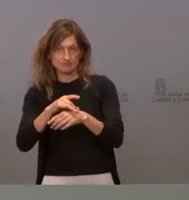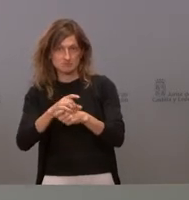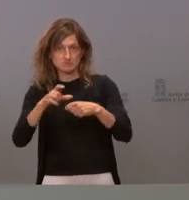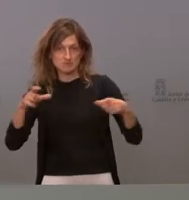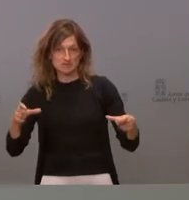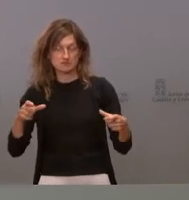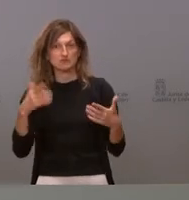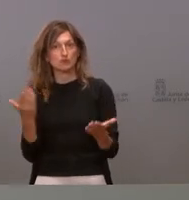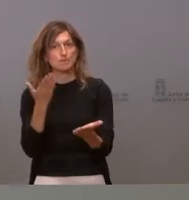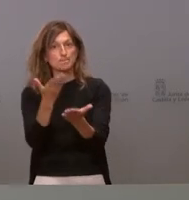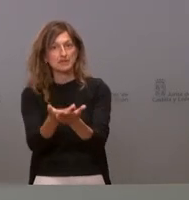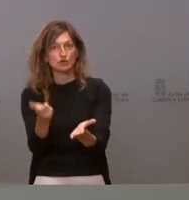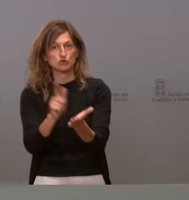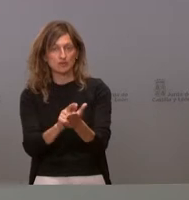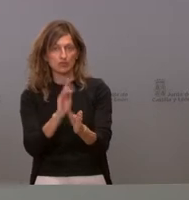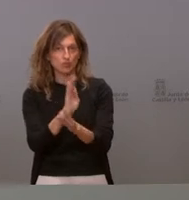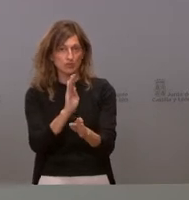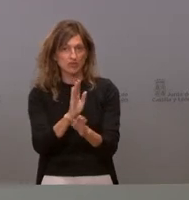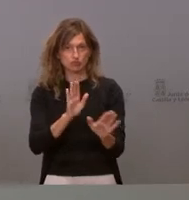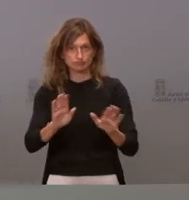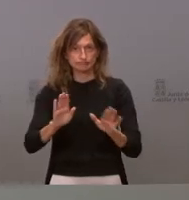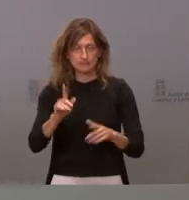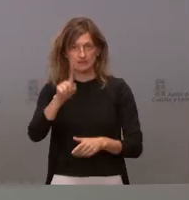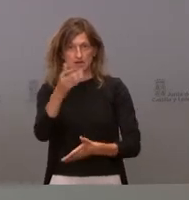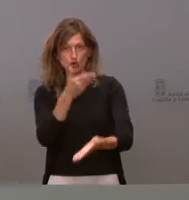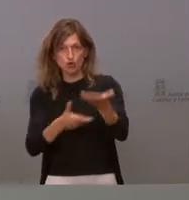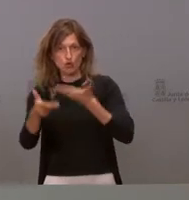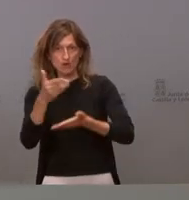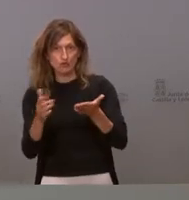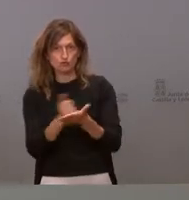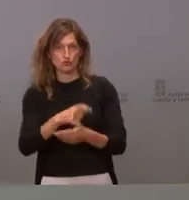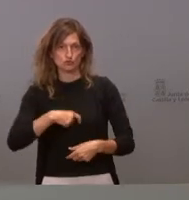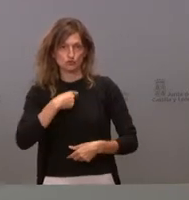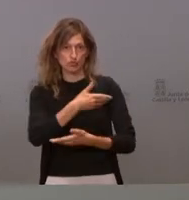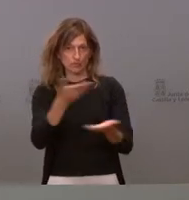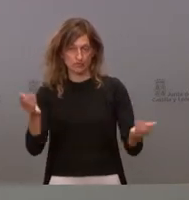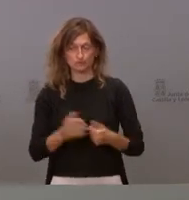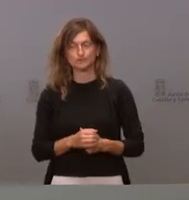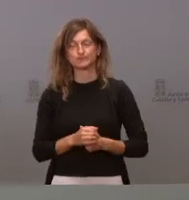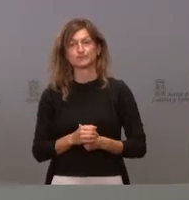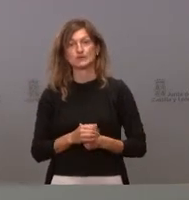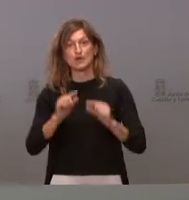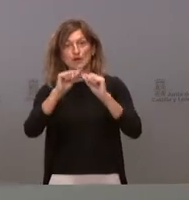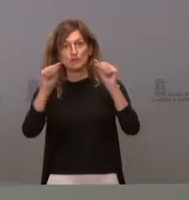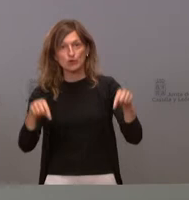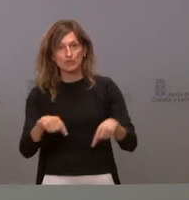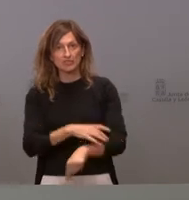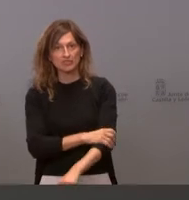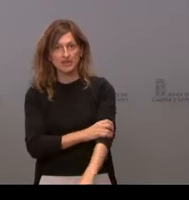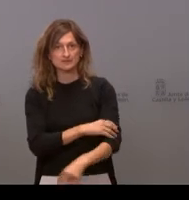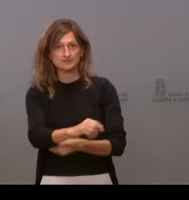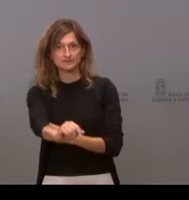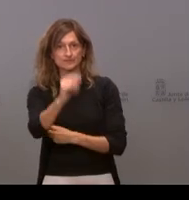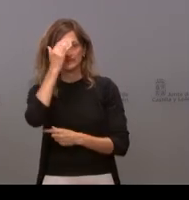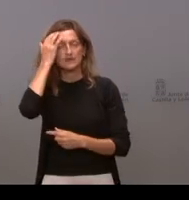solicitar la prudencia y la colaboración a todos nuestros ciudadanos. En cuanto a las provincias, vemos